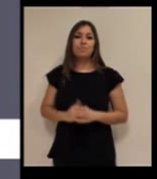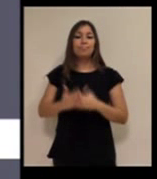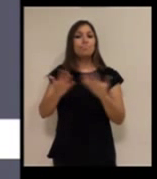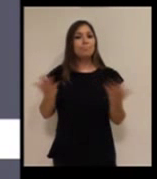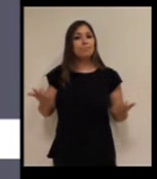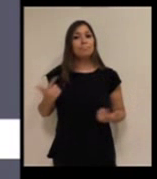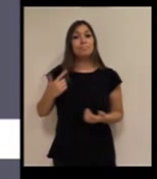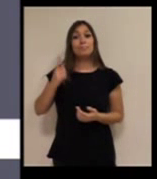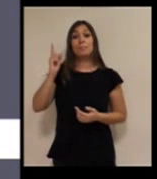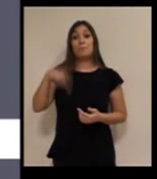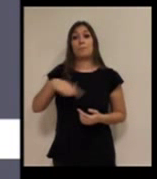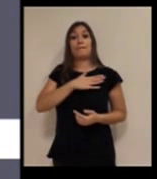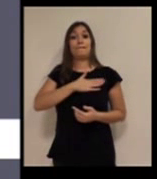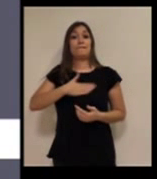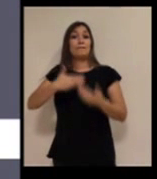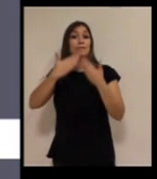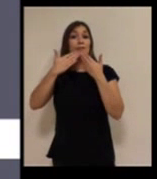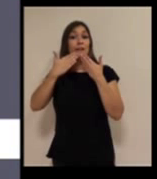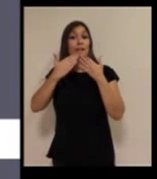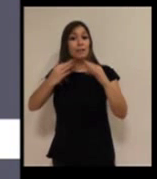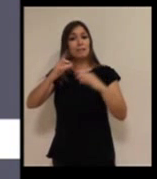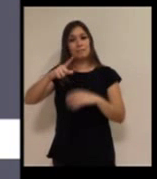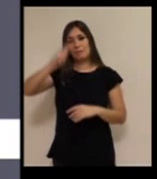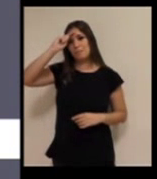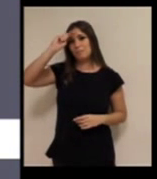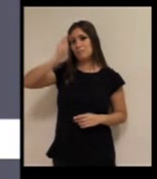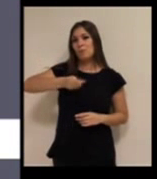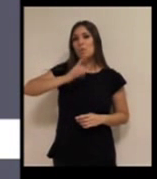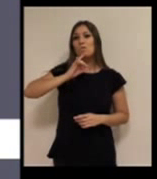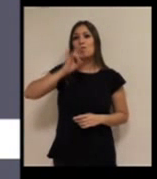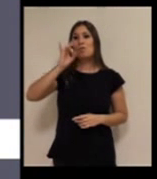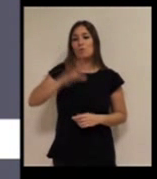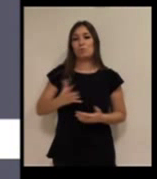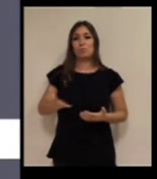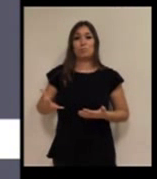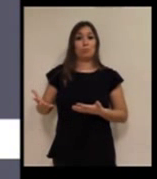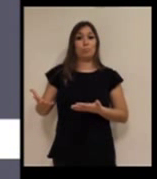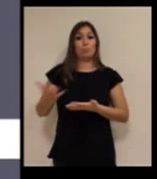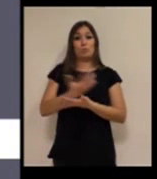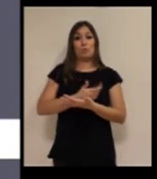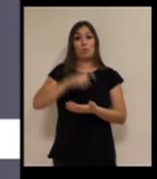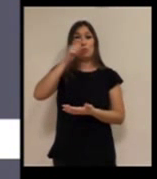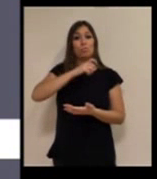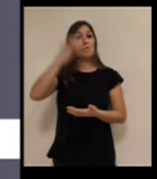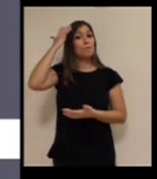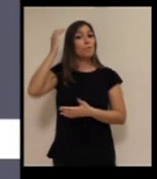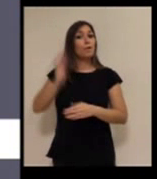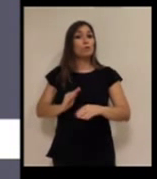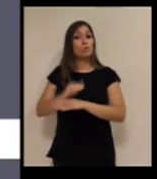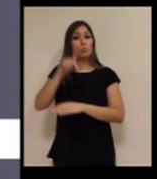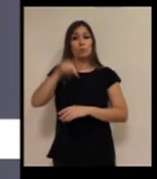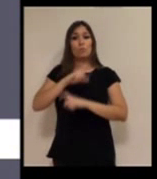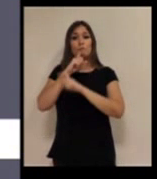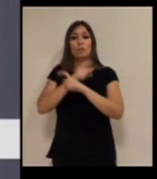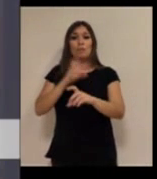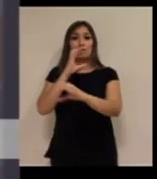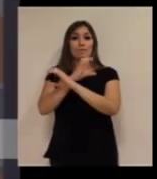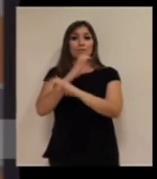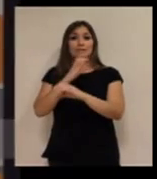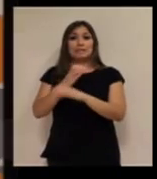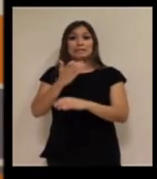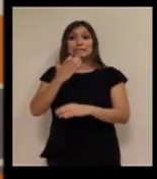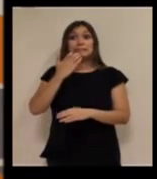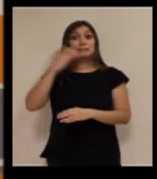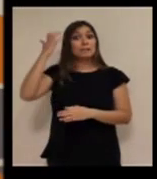También querría agradecer y saludar desde aquí a todos los patronos de la Fundación CENTAC, sin los cuales las